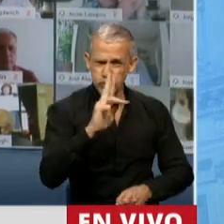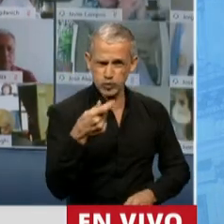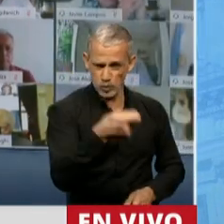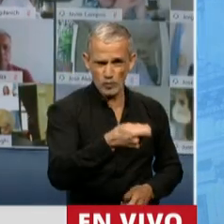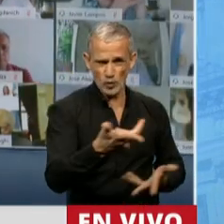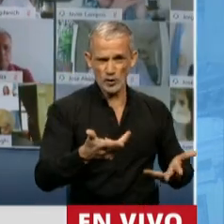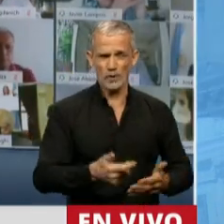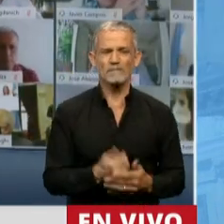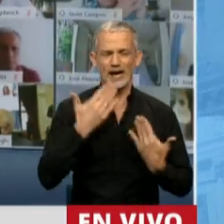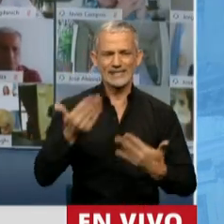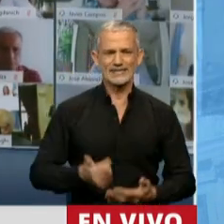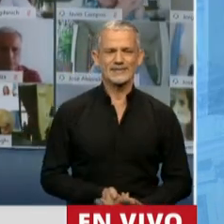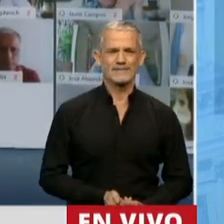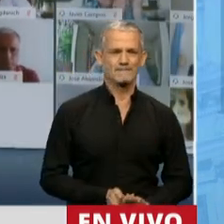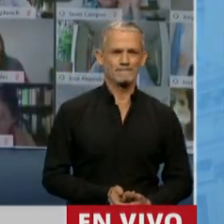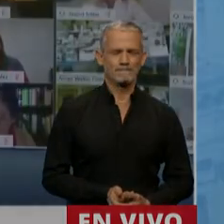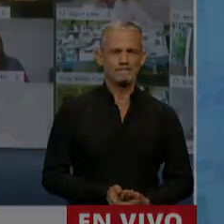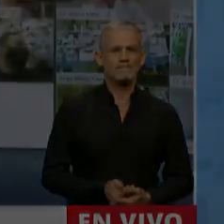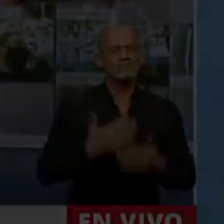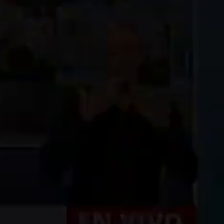Gracias, señor presidente. Gracias.